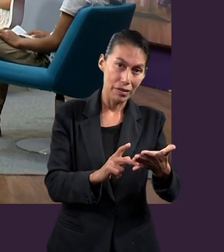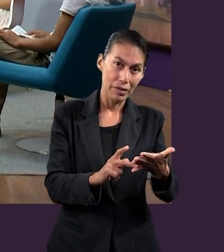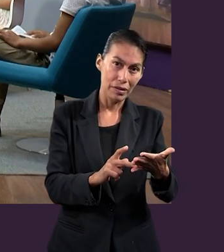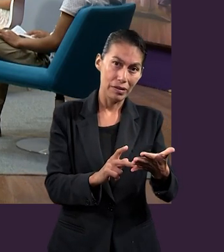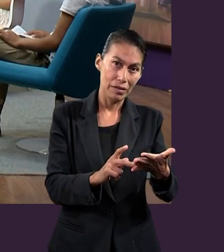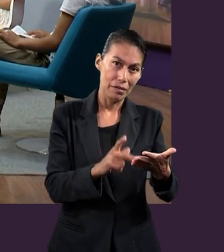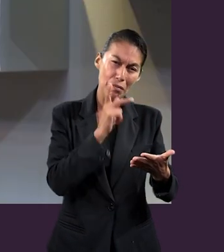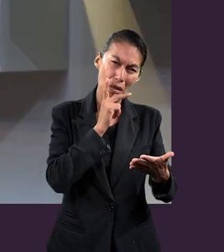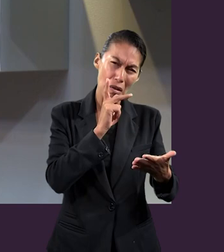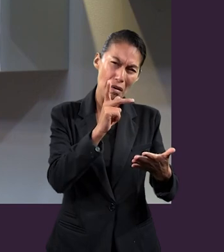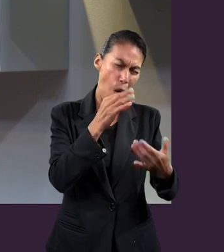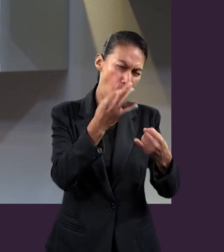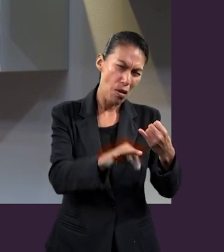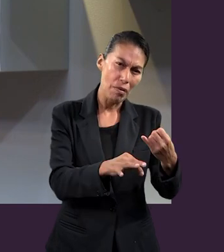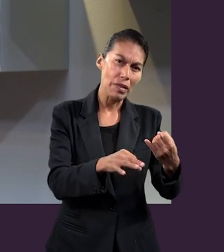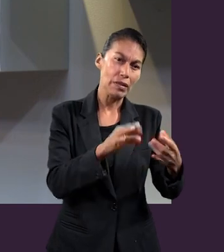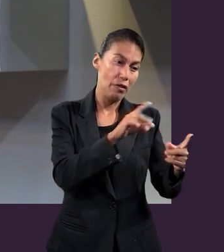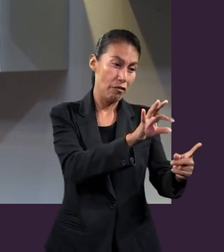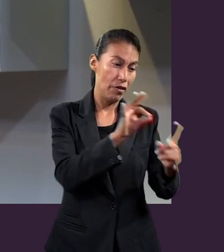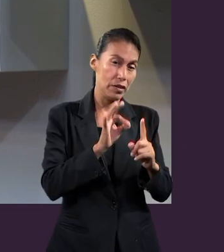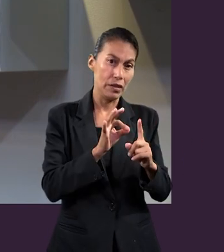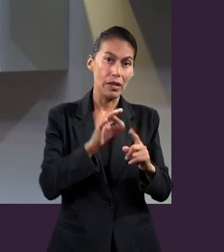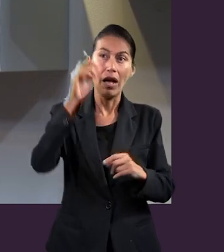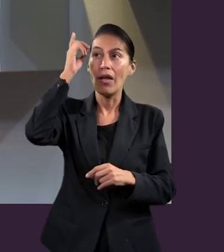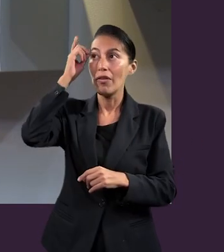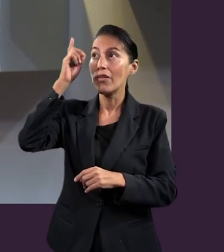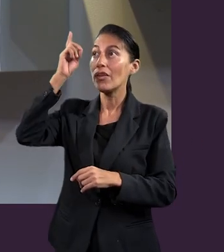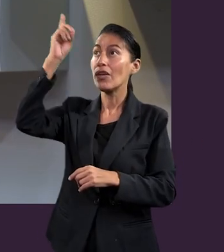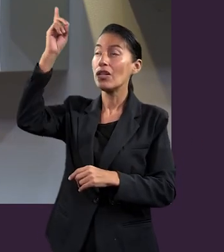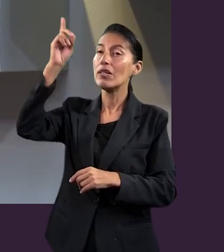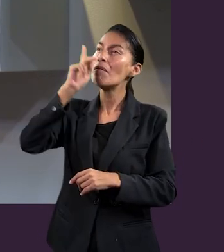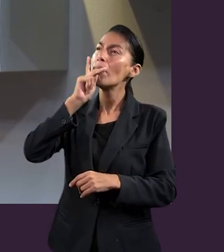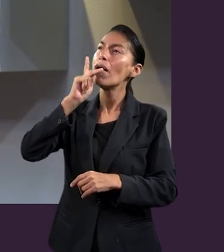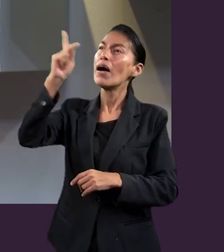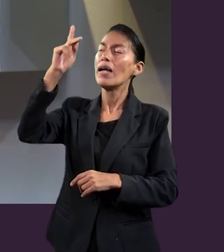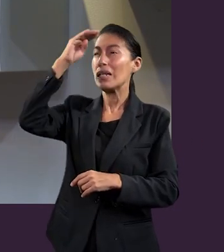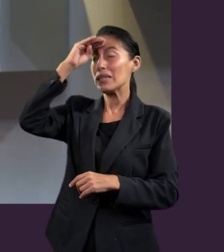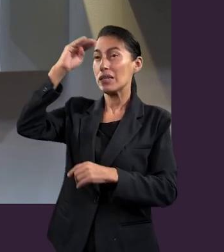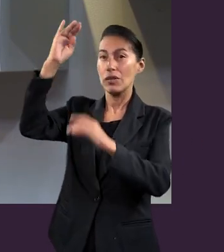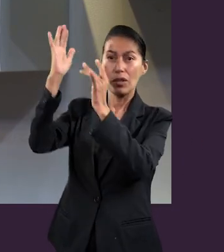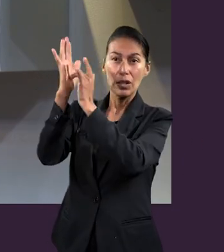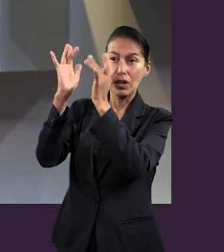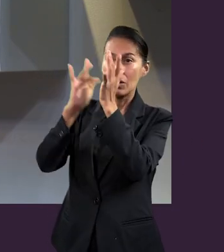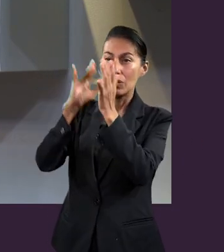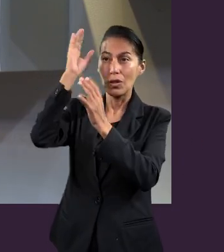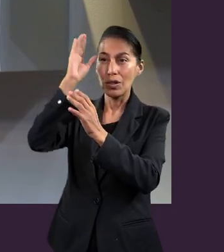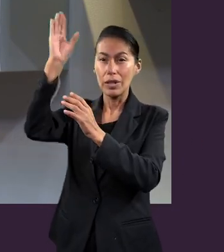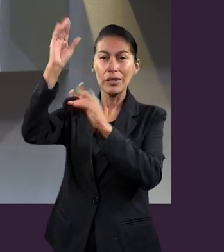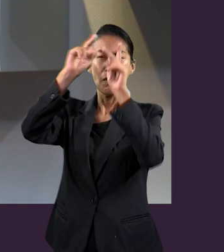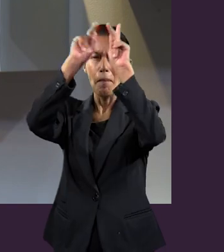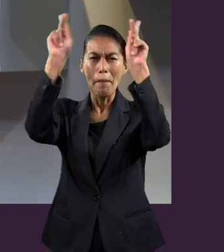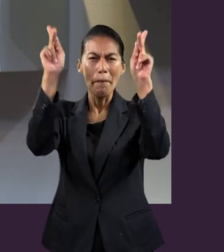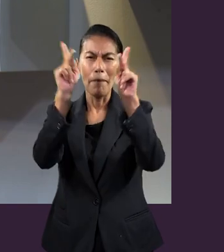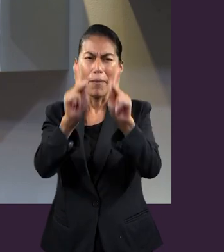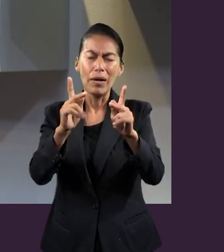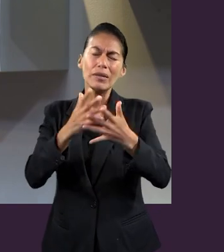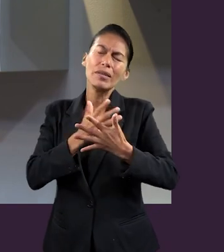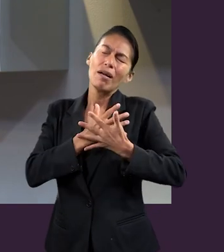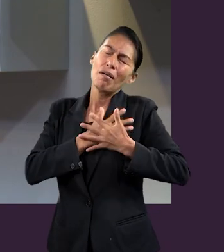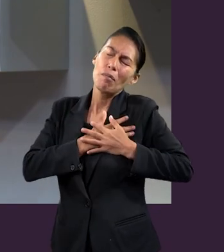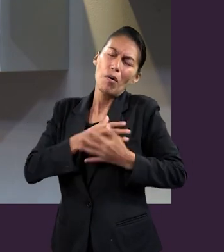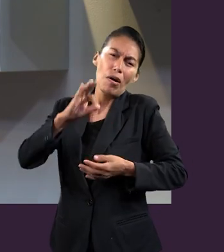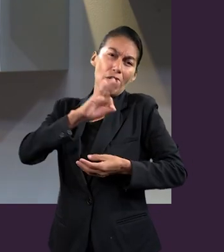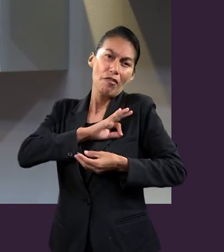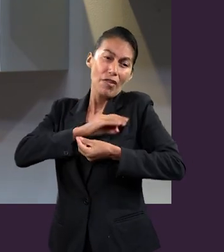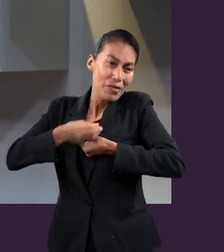para los que nos ven. Que Dios el Padre y el Señor Jesucristo les conceda paz, amor y fe